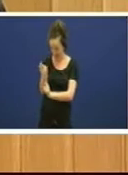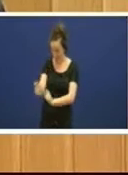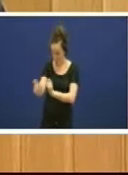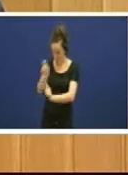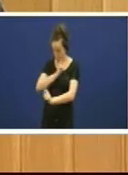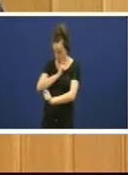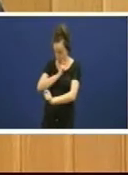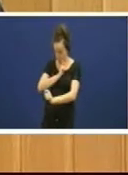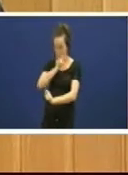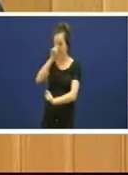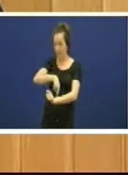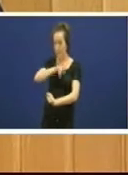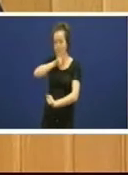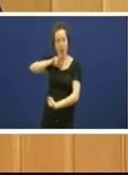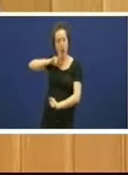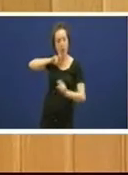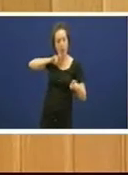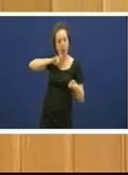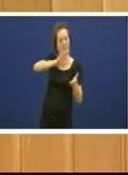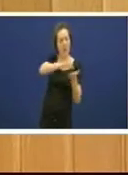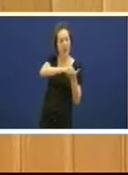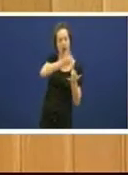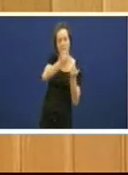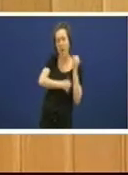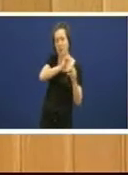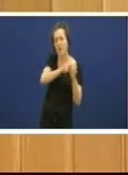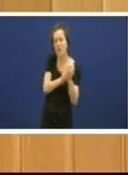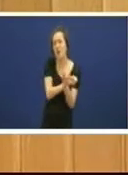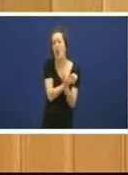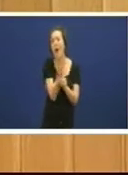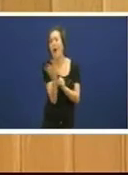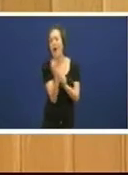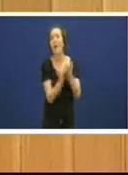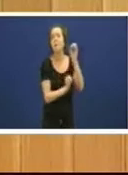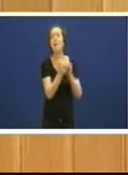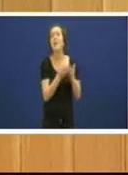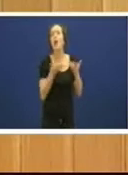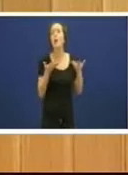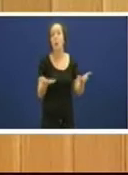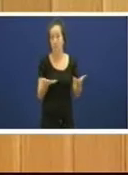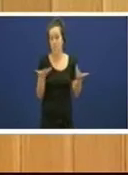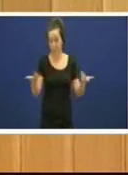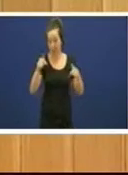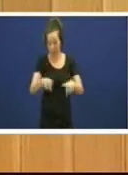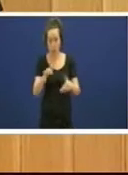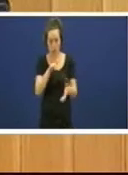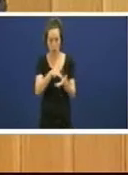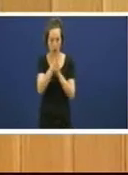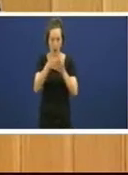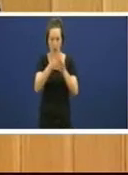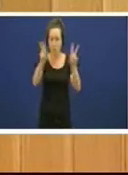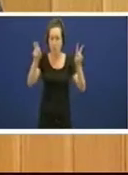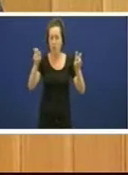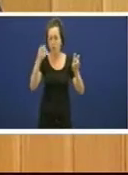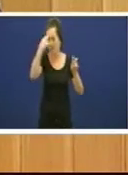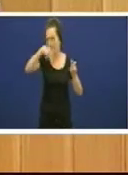decirle con canta participación se quedaba nas caixas da forros aquí falamos diso sabemos que todos os